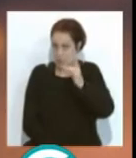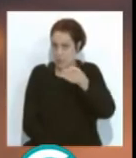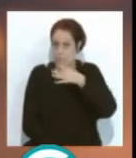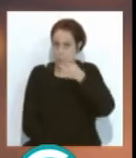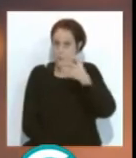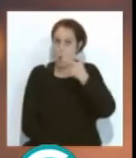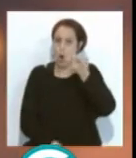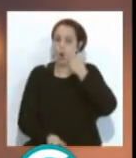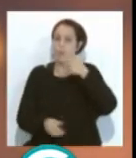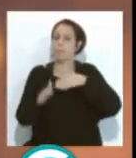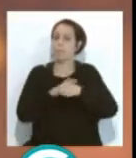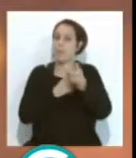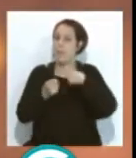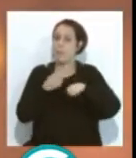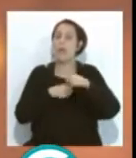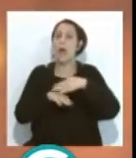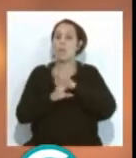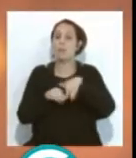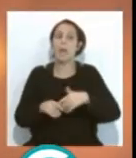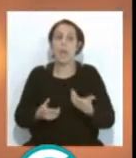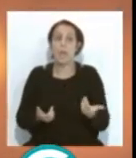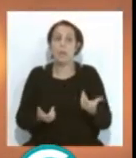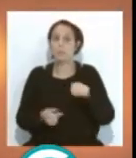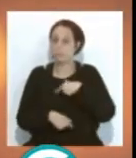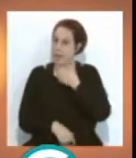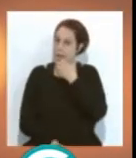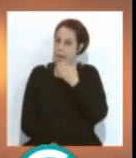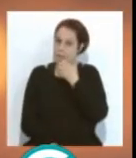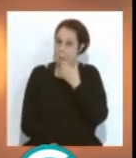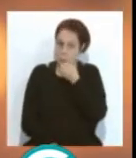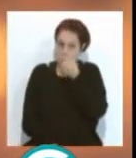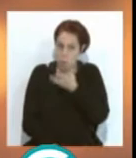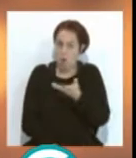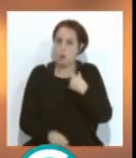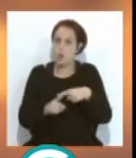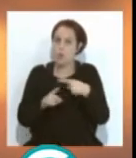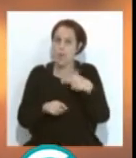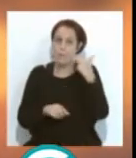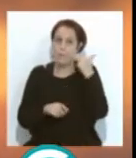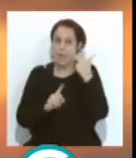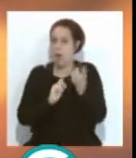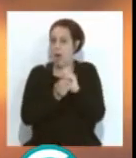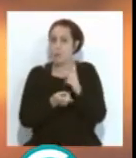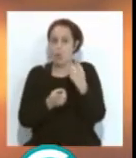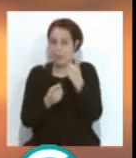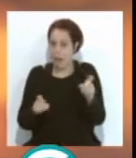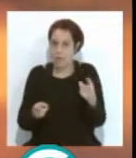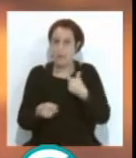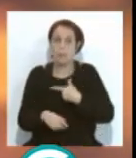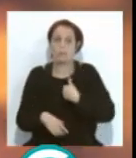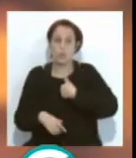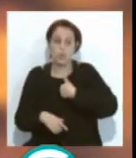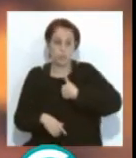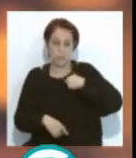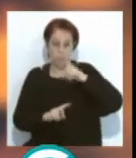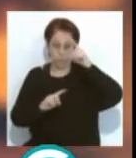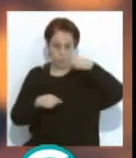manera de venta de entradas, mira, pues al final es un buen ejemplo de que hay cosas de que a lo mejor no hay que tener miedo, hace cambios, a lo mejor es verdad que a nosotros mismos